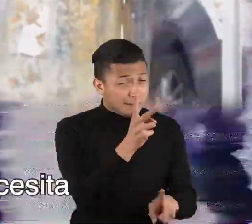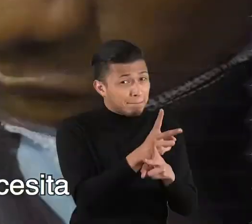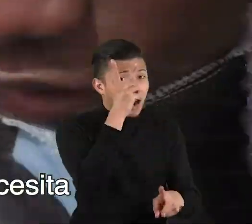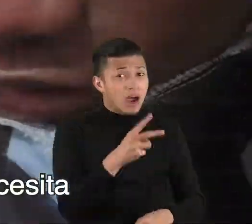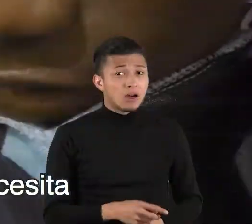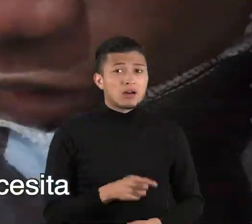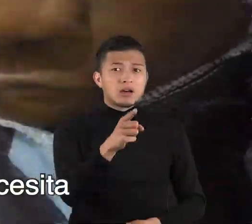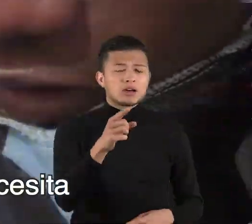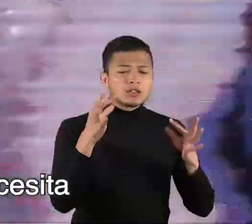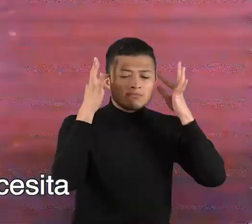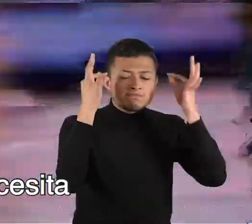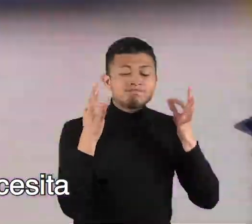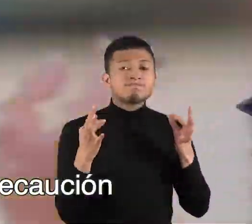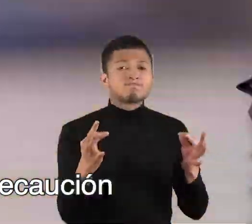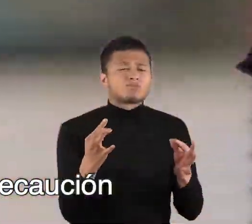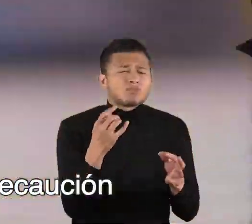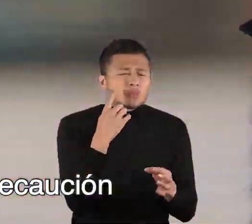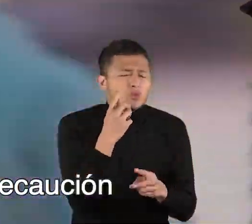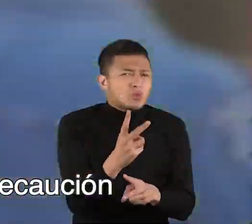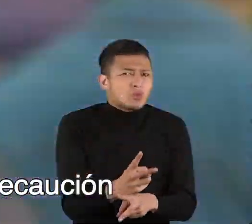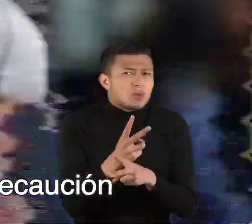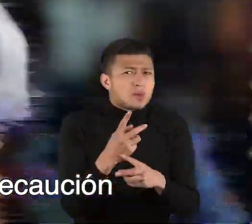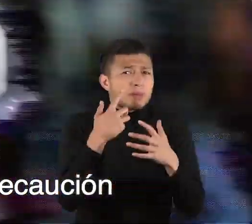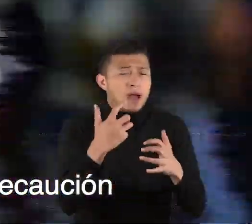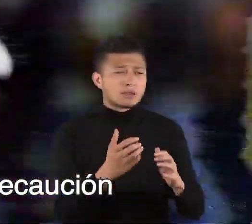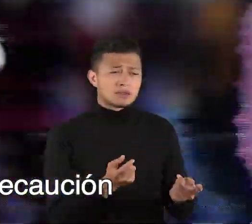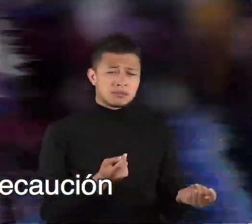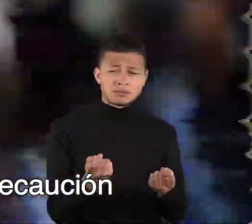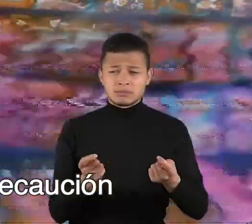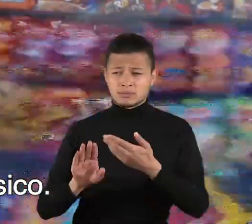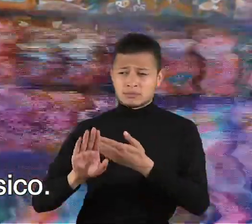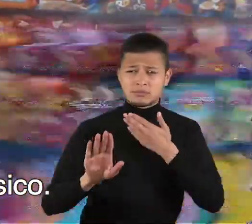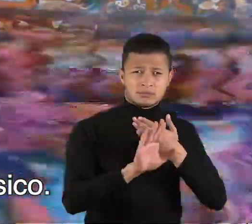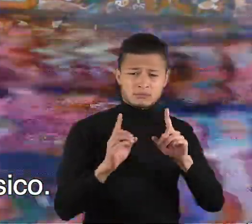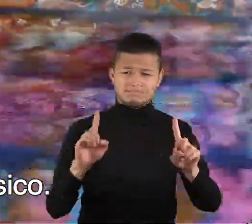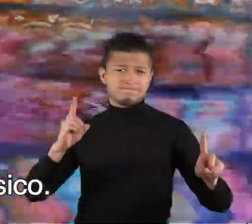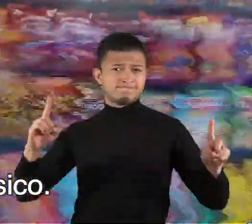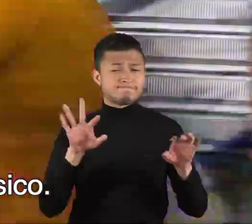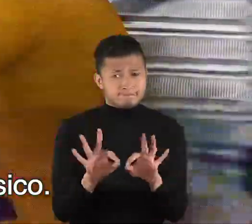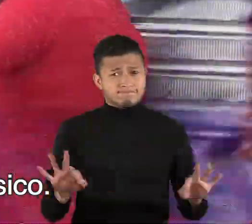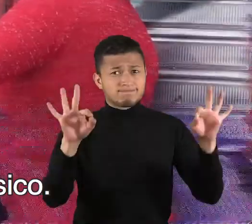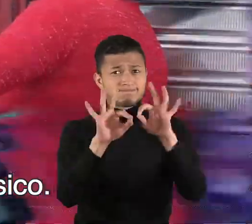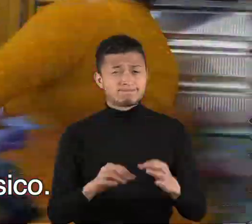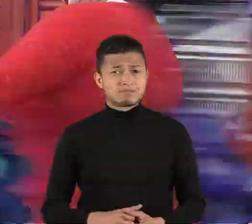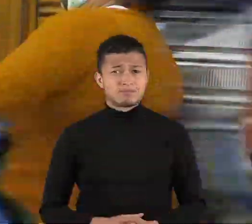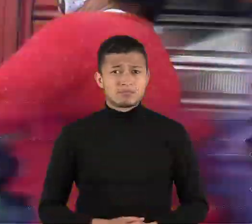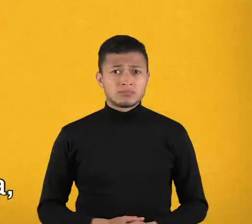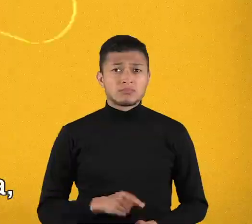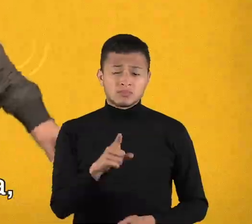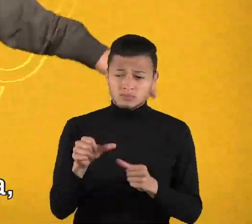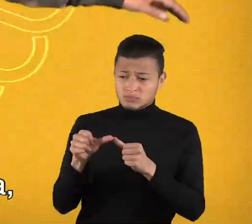En estos momentos, cuando usted necesita retirarse el tapabocas, es cuando más precaución debe tener con el distanciamiento físico.